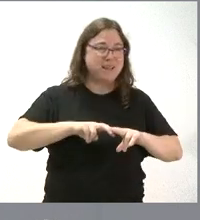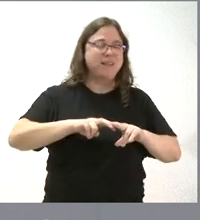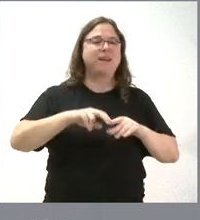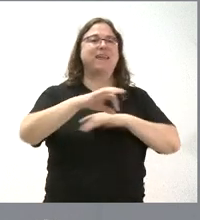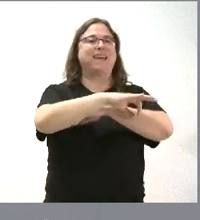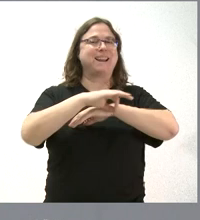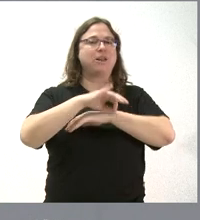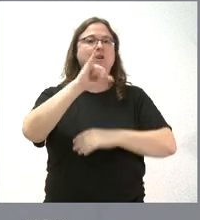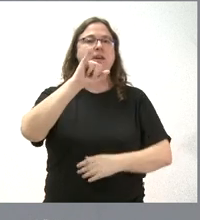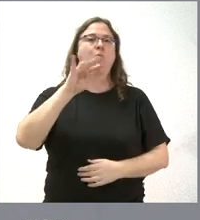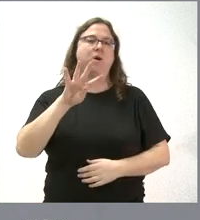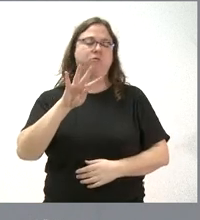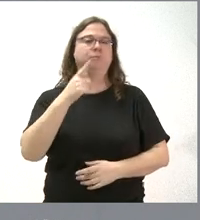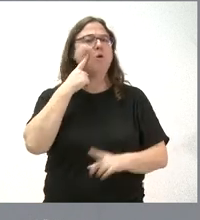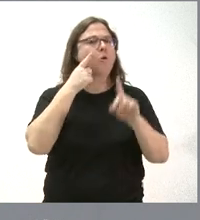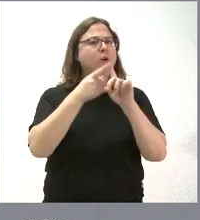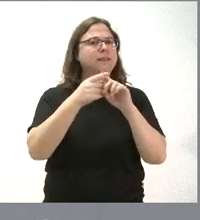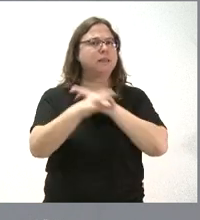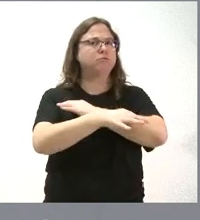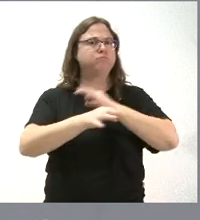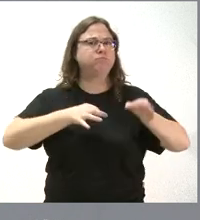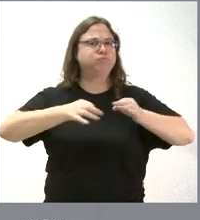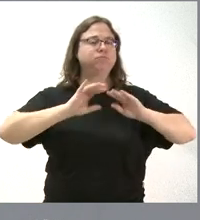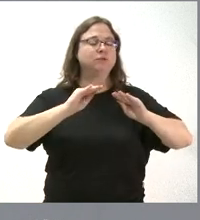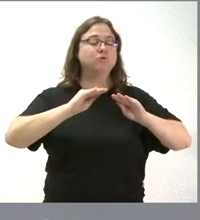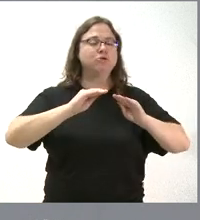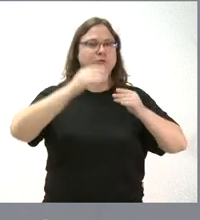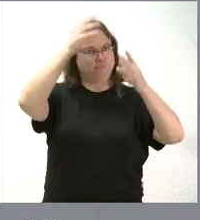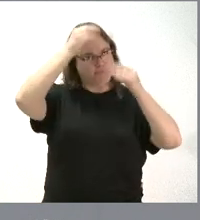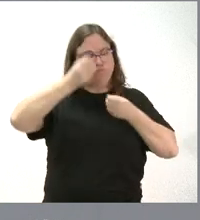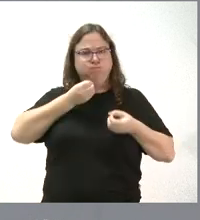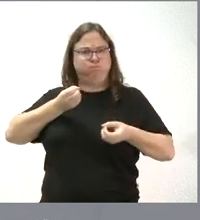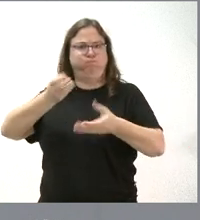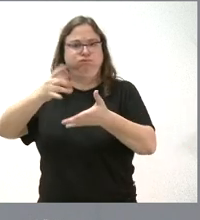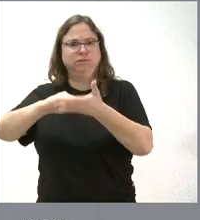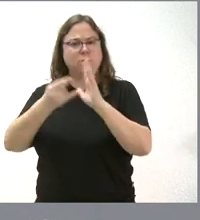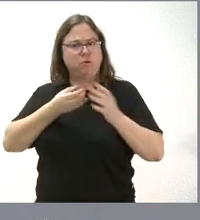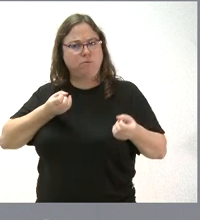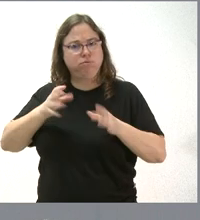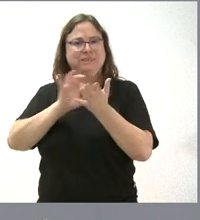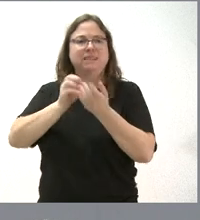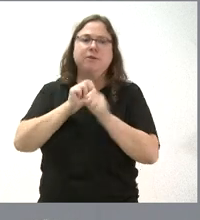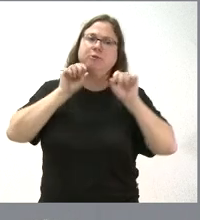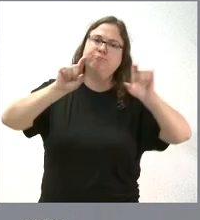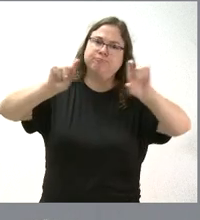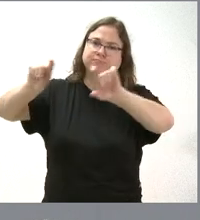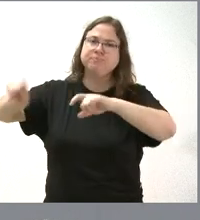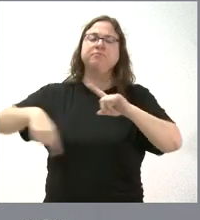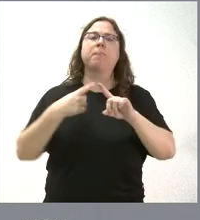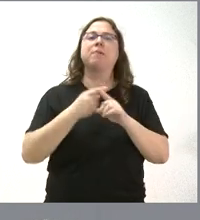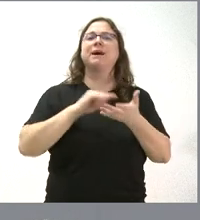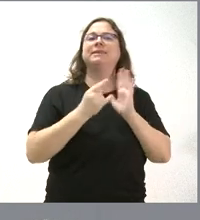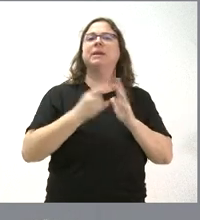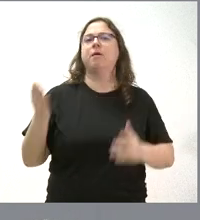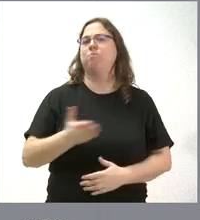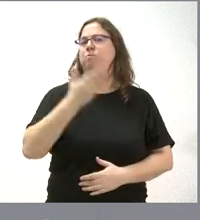Entre sus principales objetivos estratégicos está la transferencia del conocimiento y la tecnología al sector productivo de los servicios, la optimización de los sistemas de